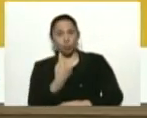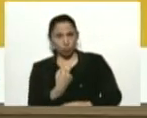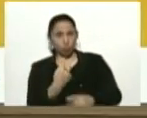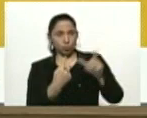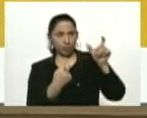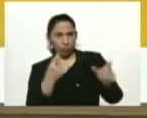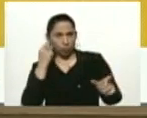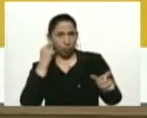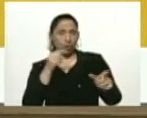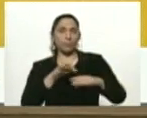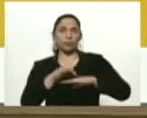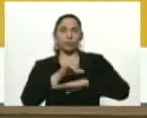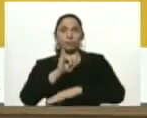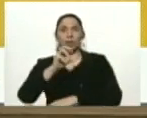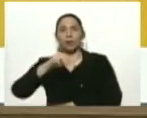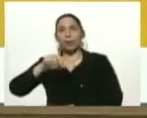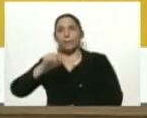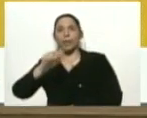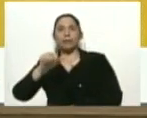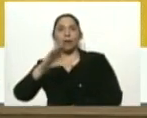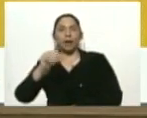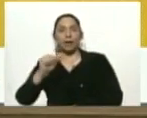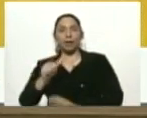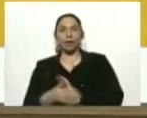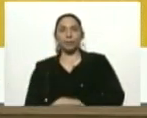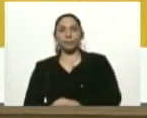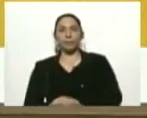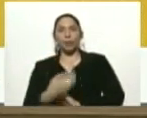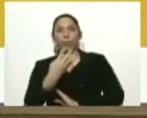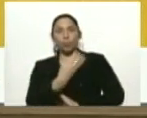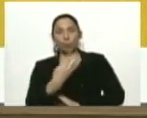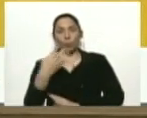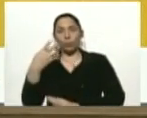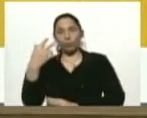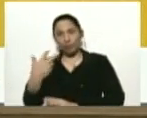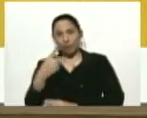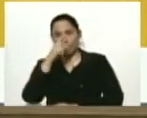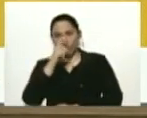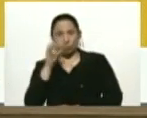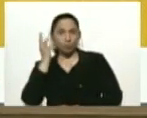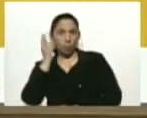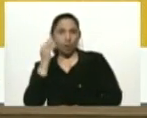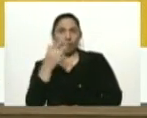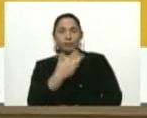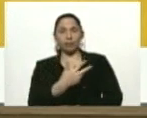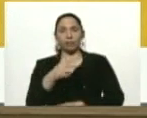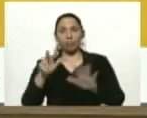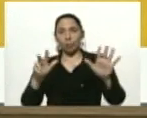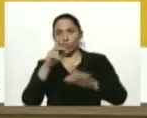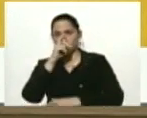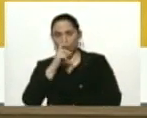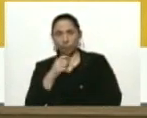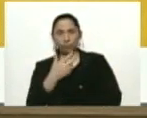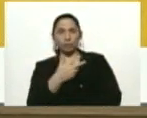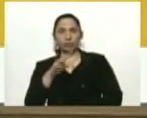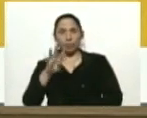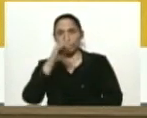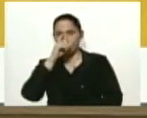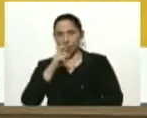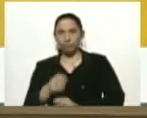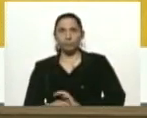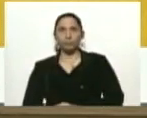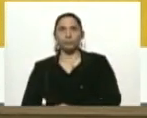Estos casos, la mujer de 43 años, hombre de 38 años, hombre de 31 años y hombre de 34 años.